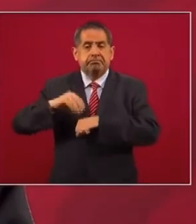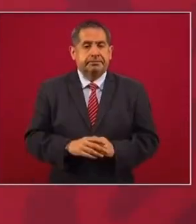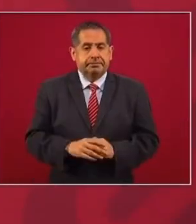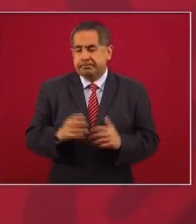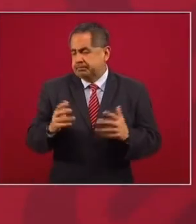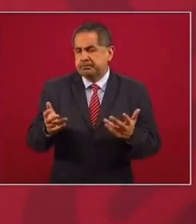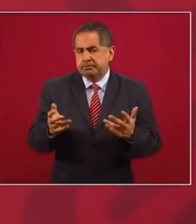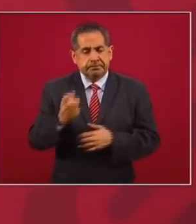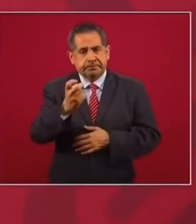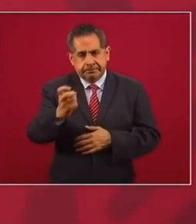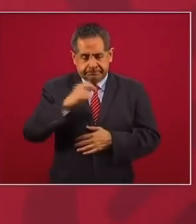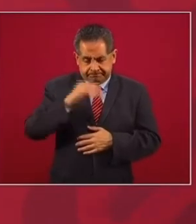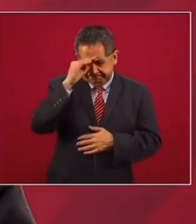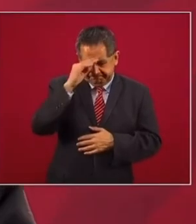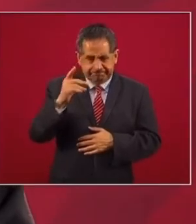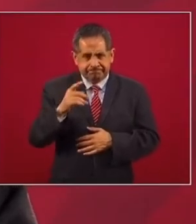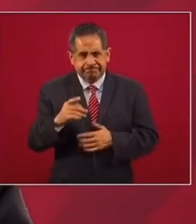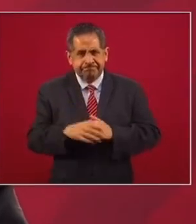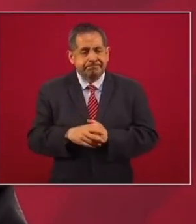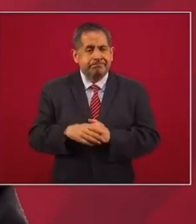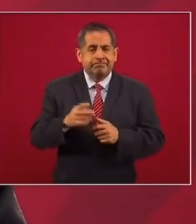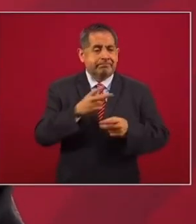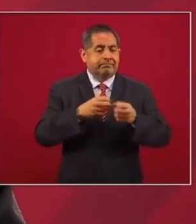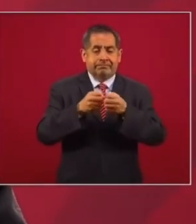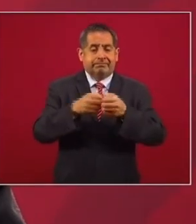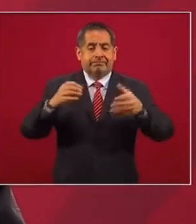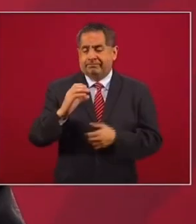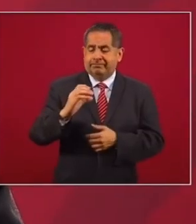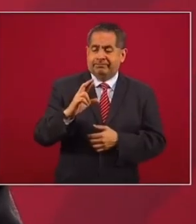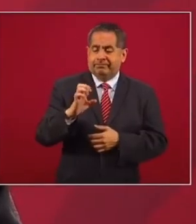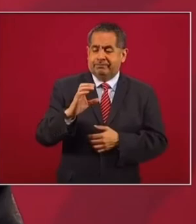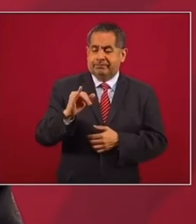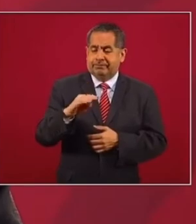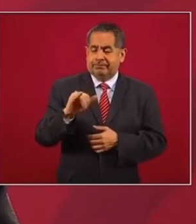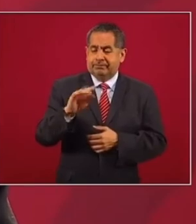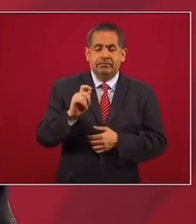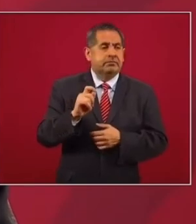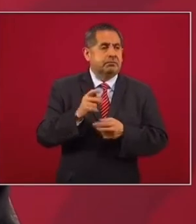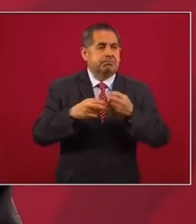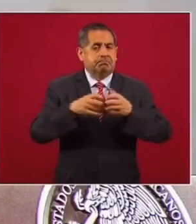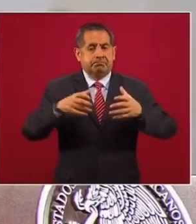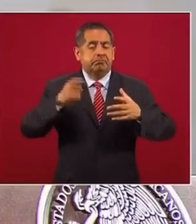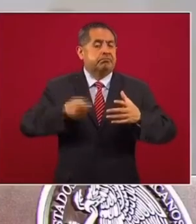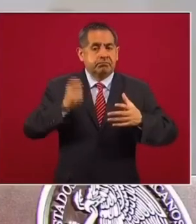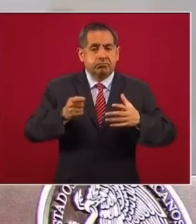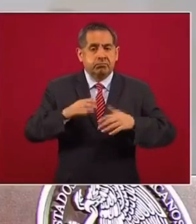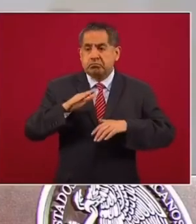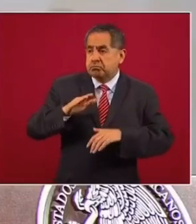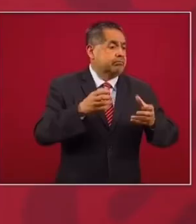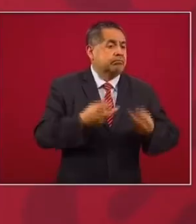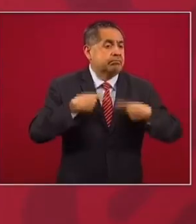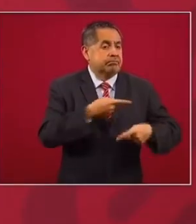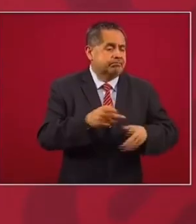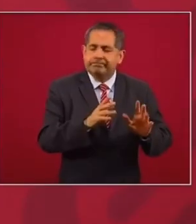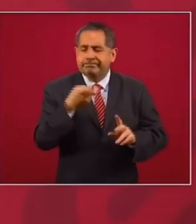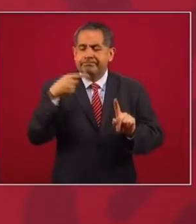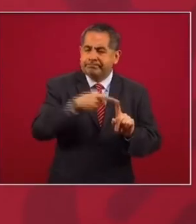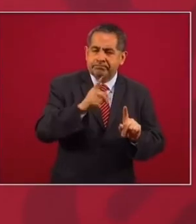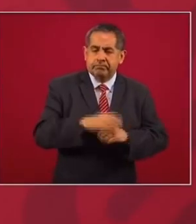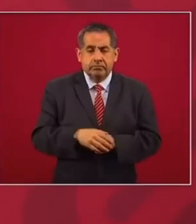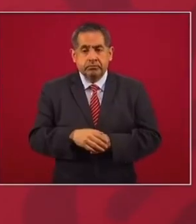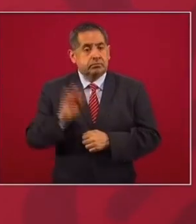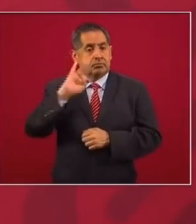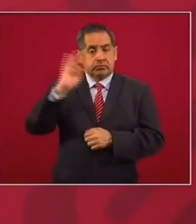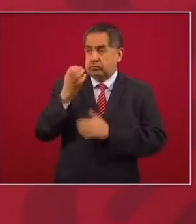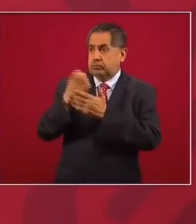10%. Entonces, por eso crecimiento no necesariamente significa más o menos pobreza. Se